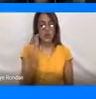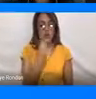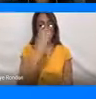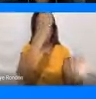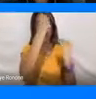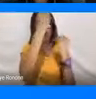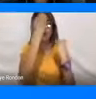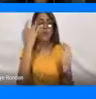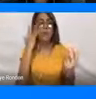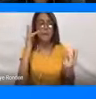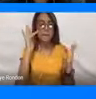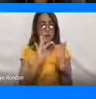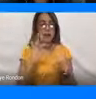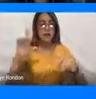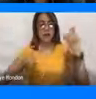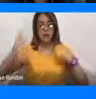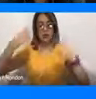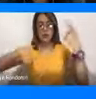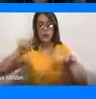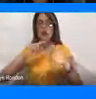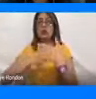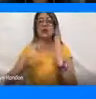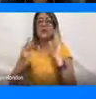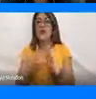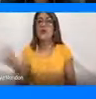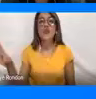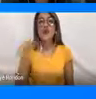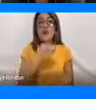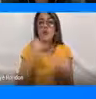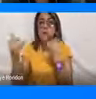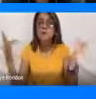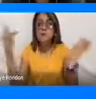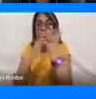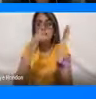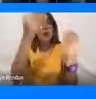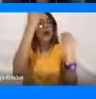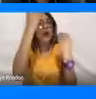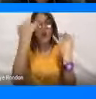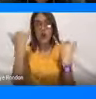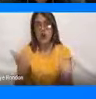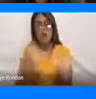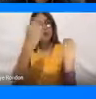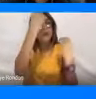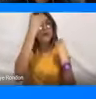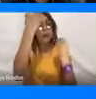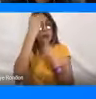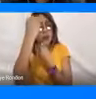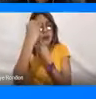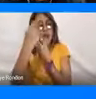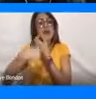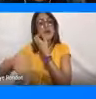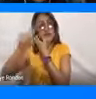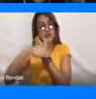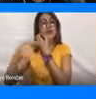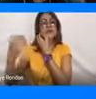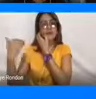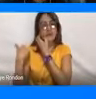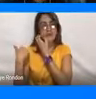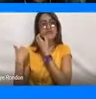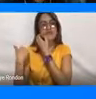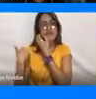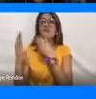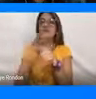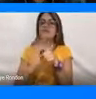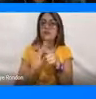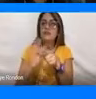para el sector turístico, en este caso todos los que estamos asistiendo a esta cátedra el día de hoy, tenemos la obligación de implementar